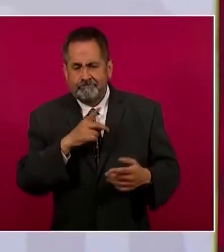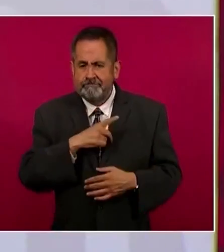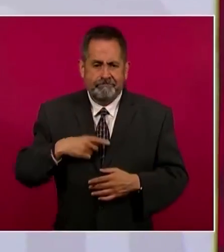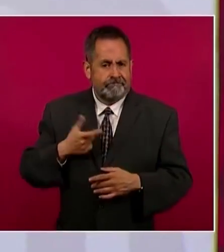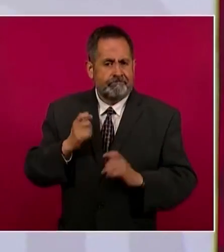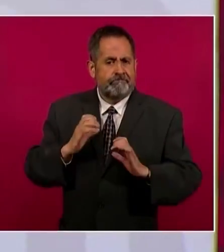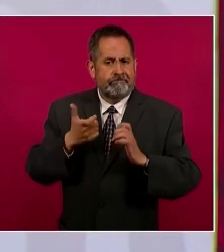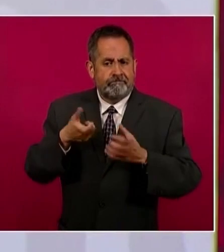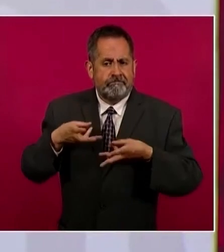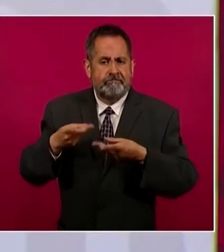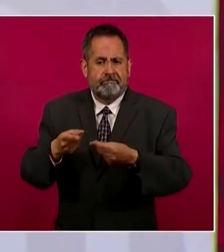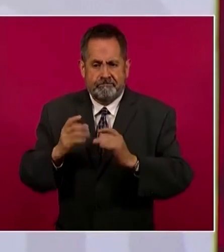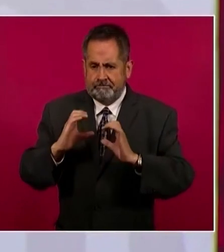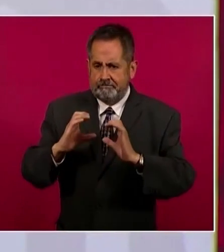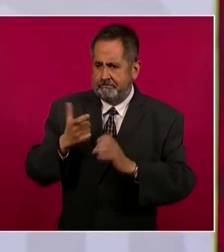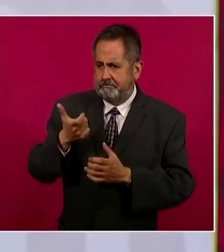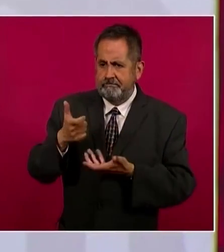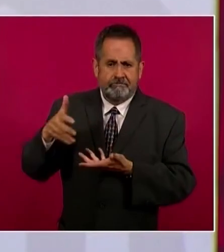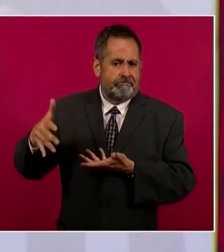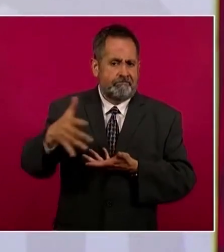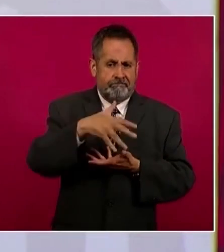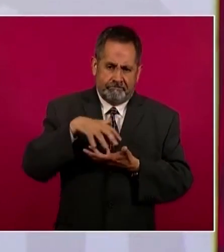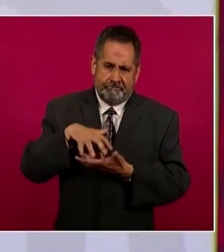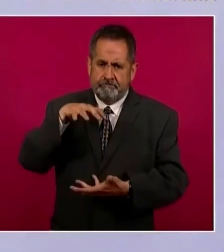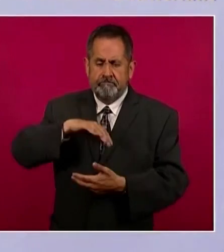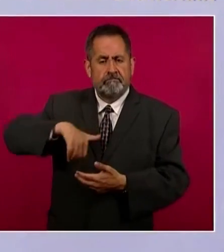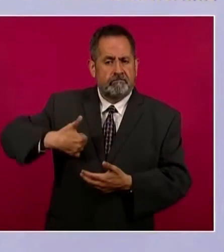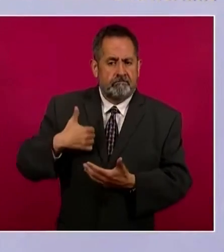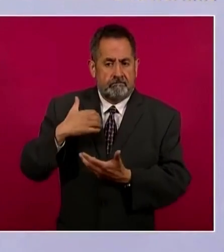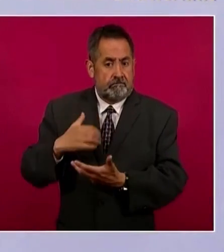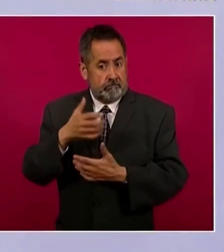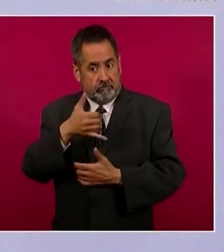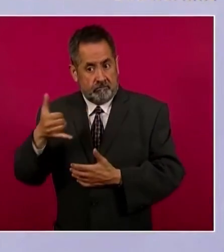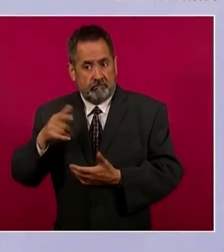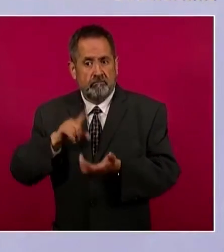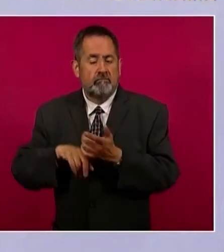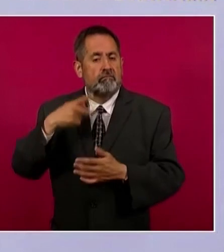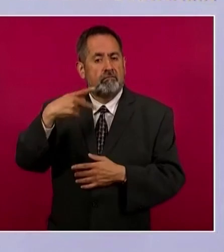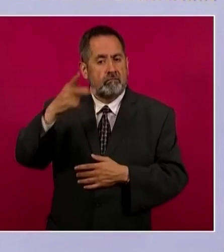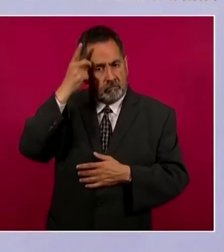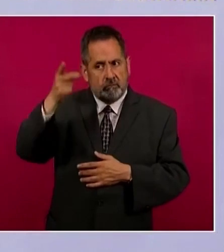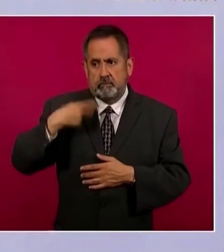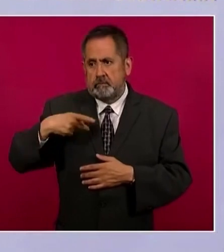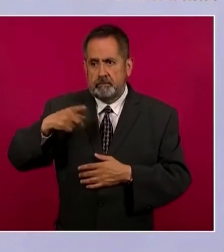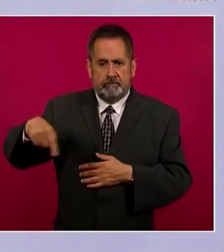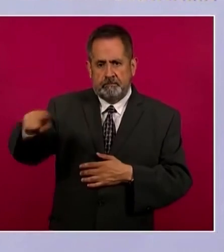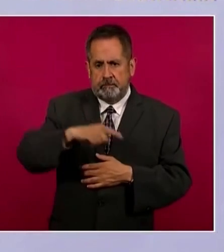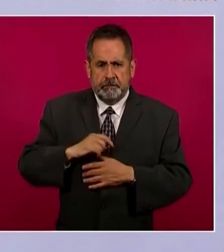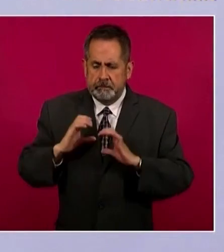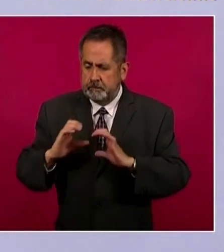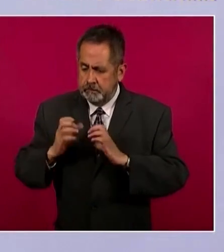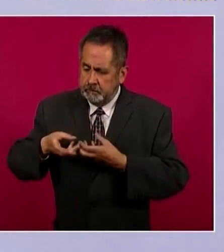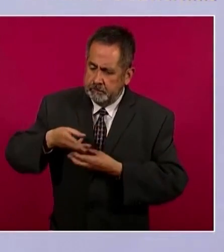recursos de los trabajadores. El dinero que tiene el Infonavit pertenece a los trabajadores y nuestra responsabilidad es cuidar